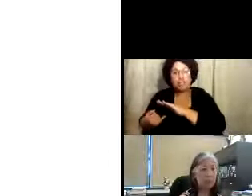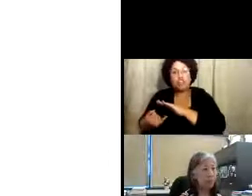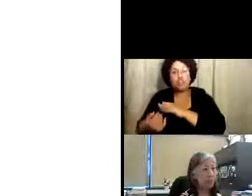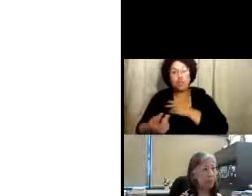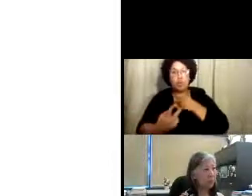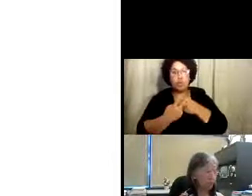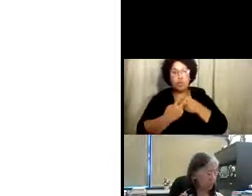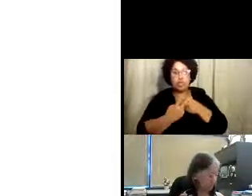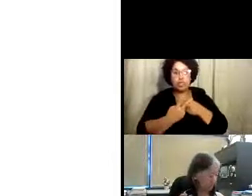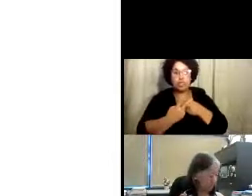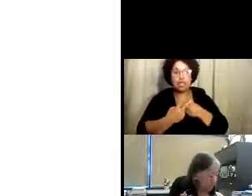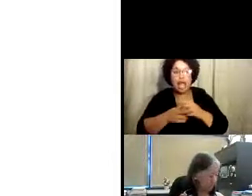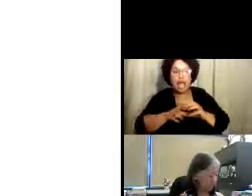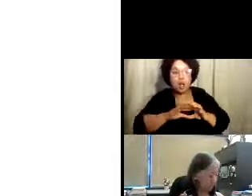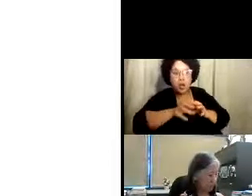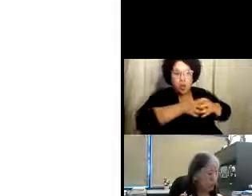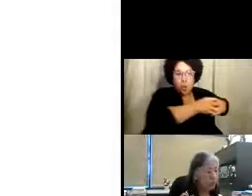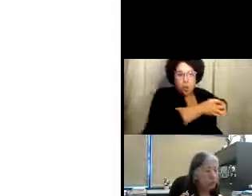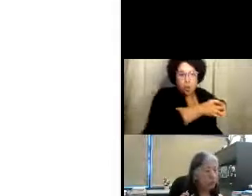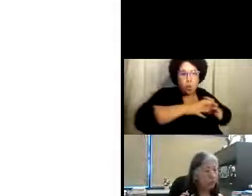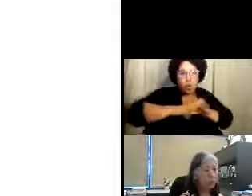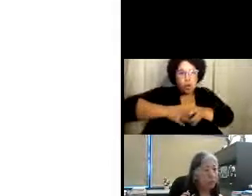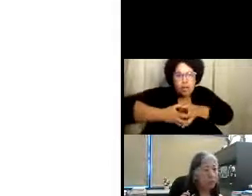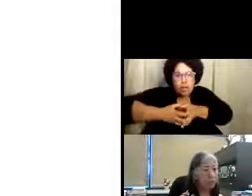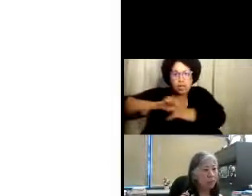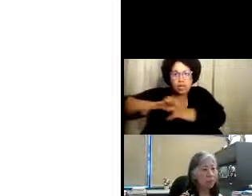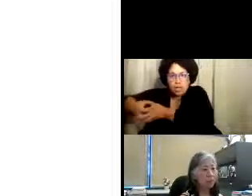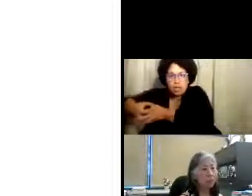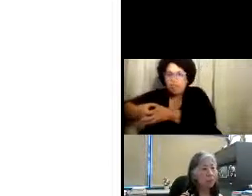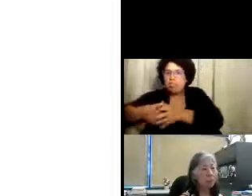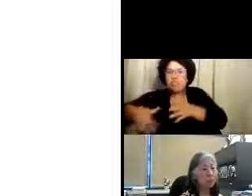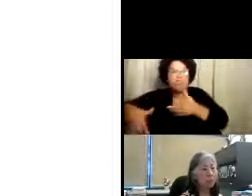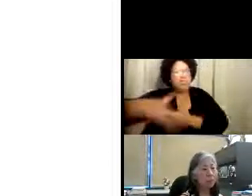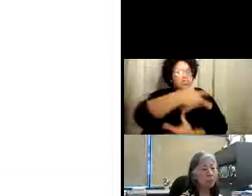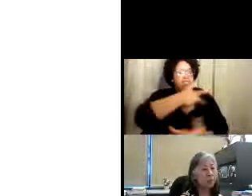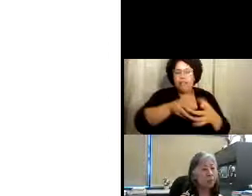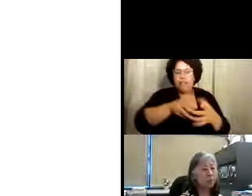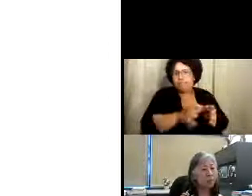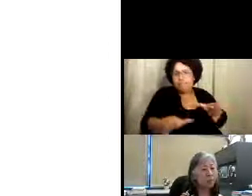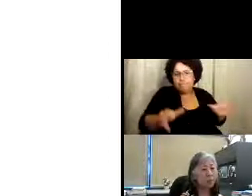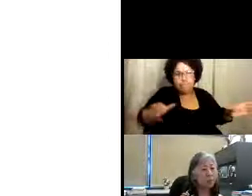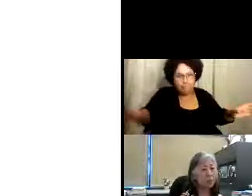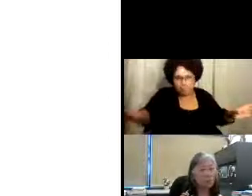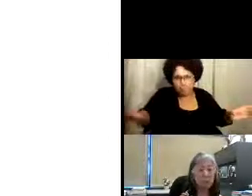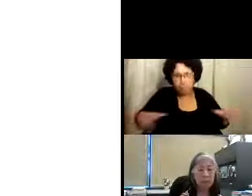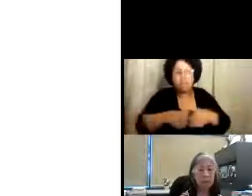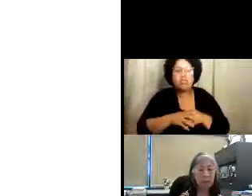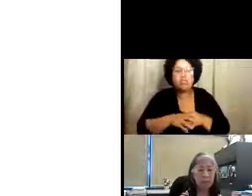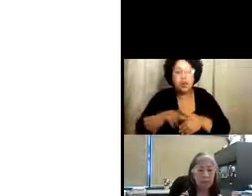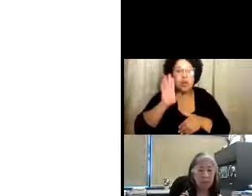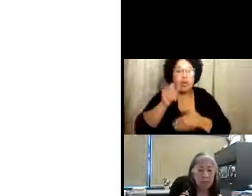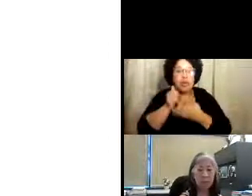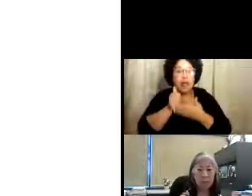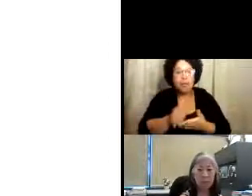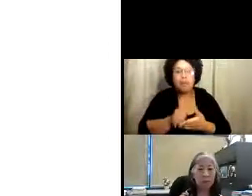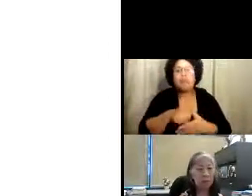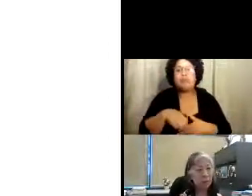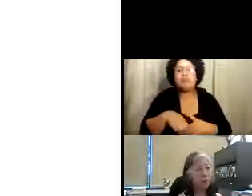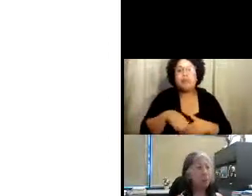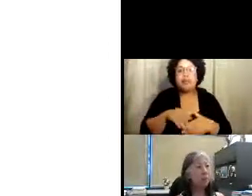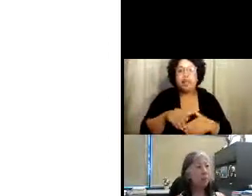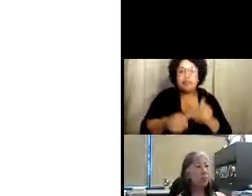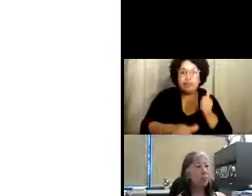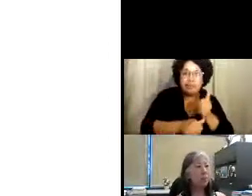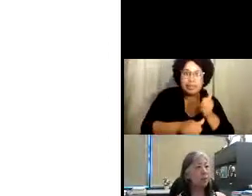isolamiento y cuidados. que son las áreas que se va a revisar durante la